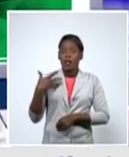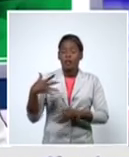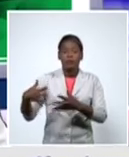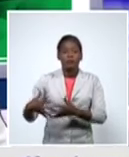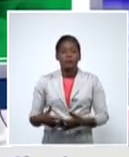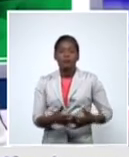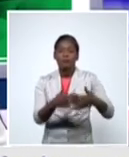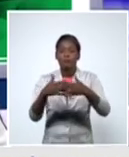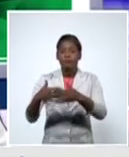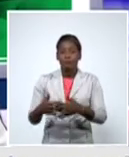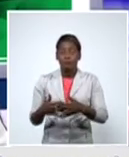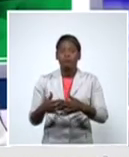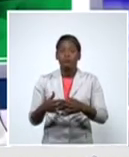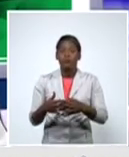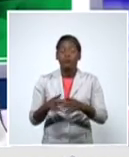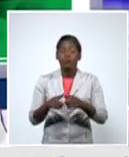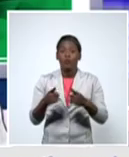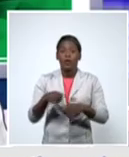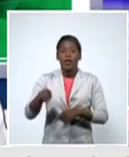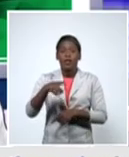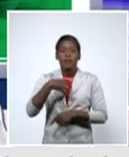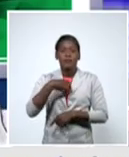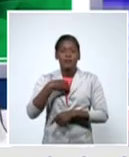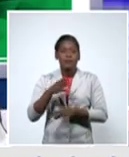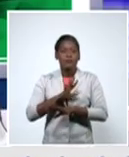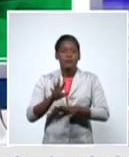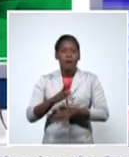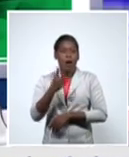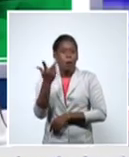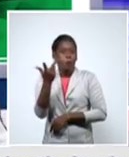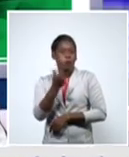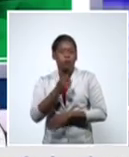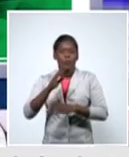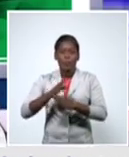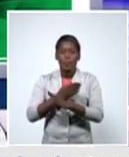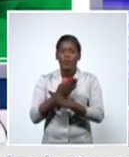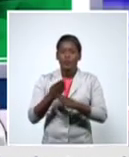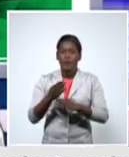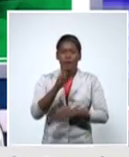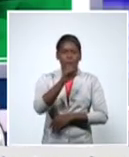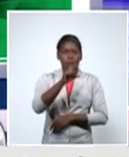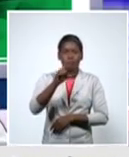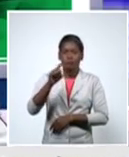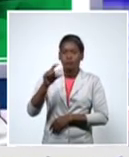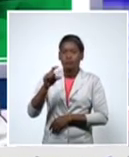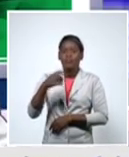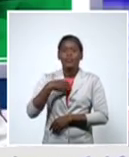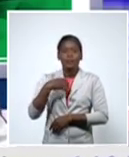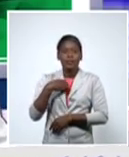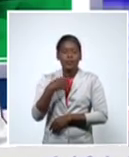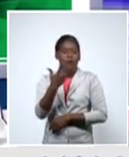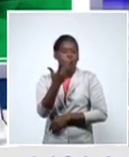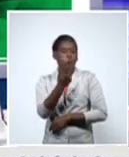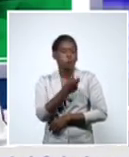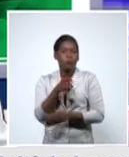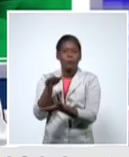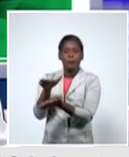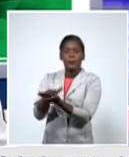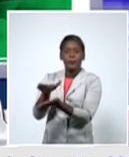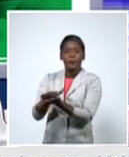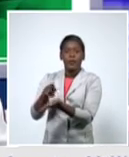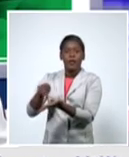millones de dosis de vacunas de AstraZeneca guardadas o conservándolas ahí para su población